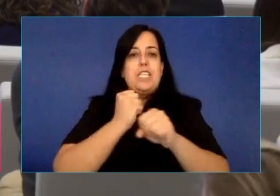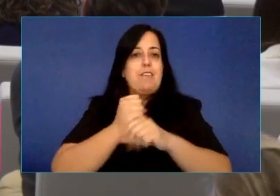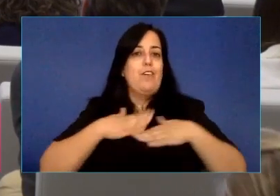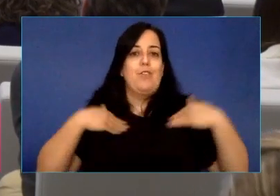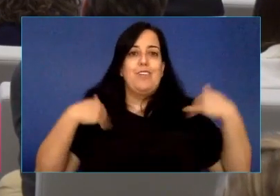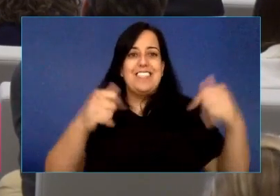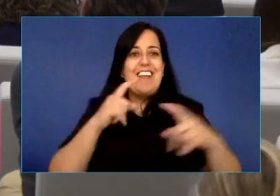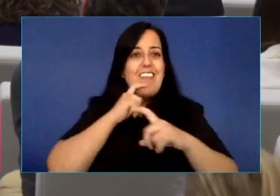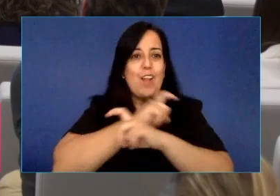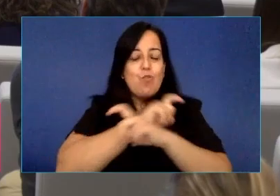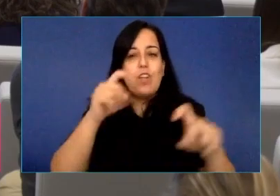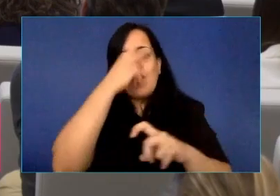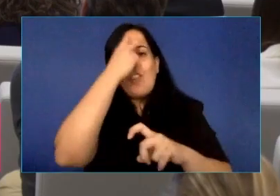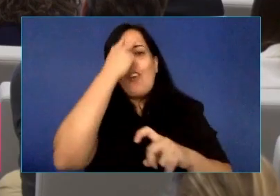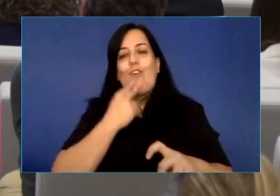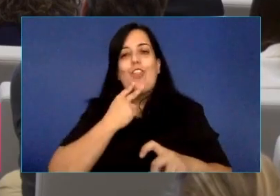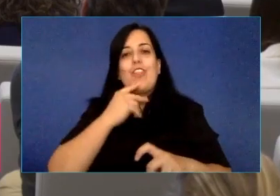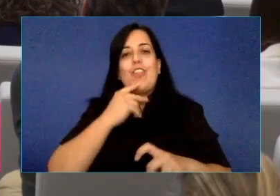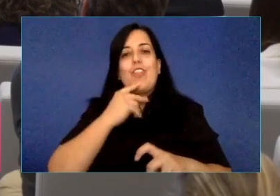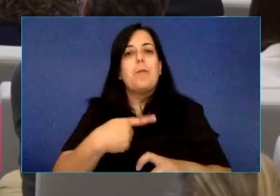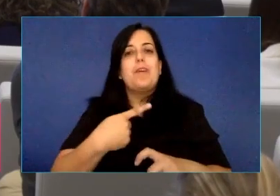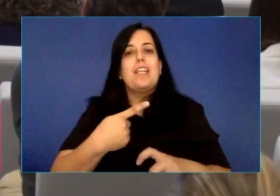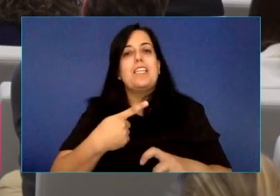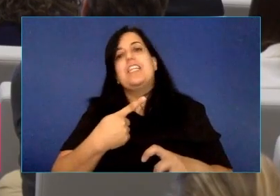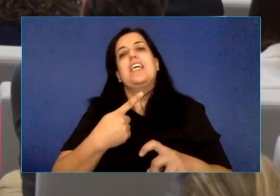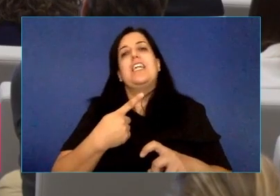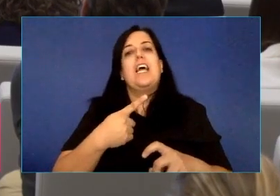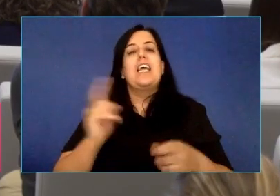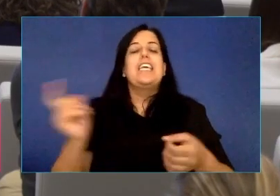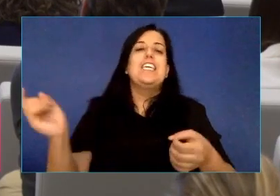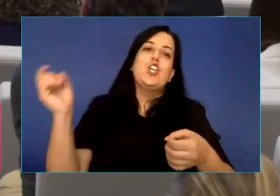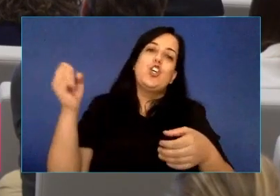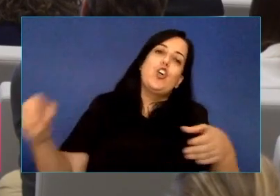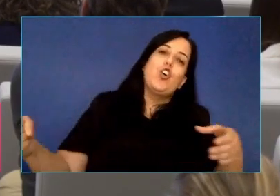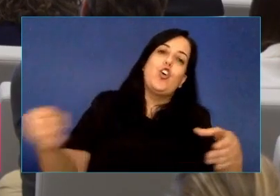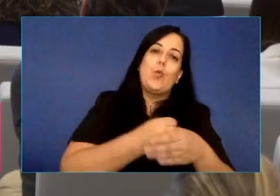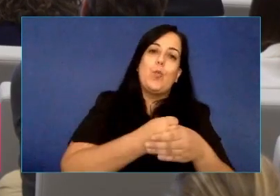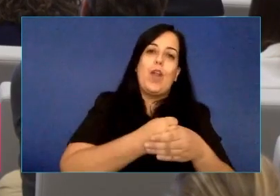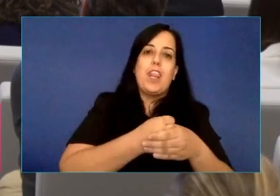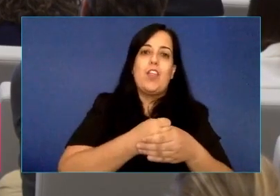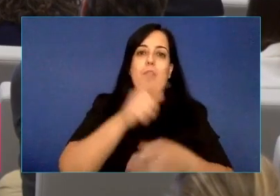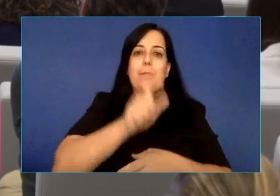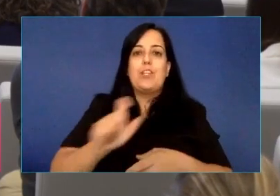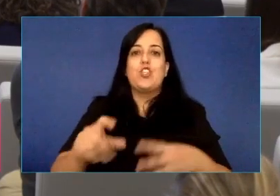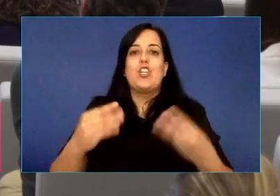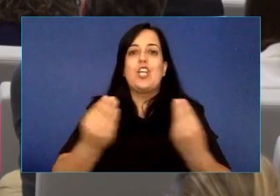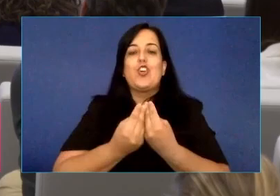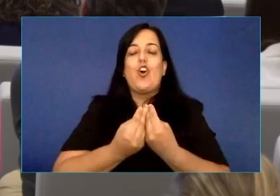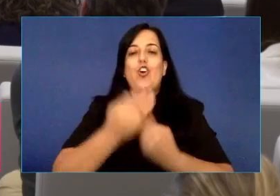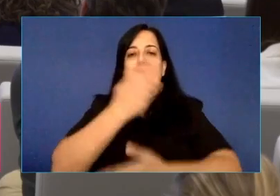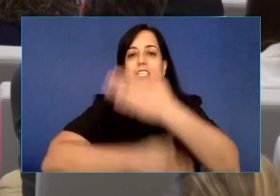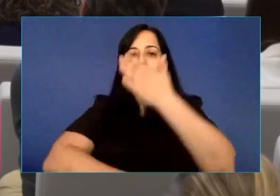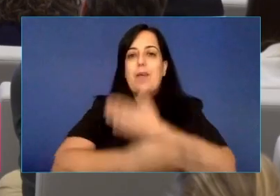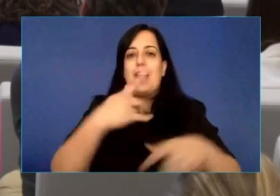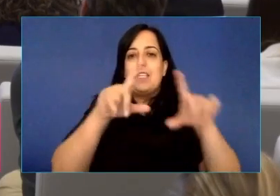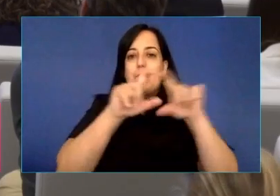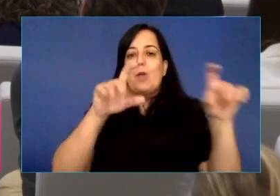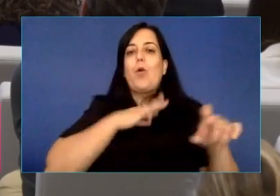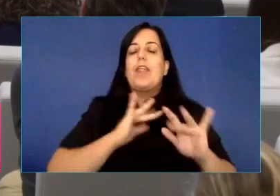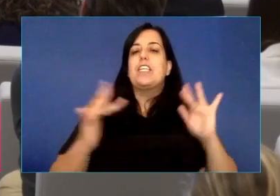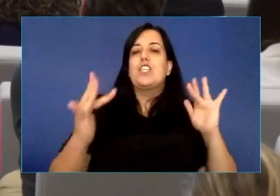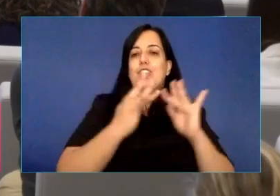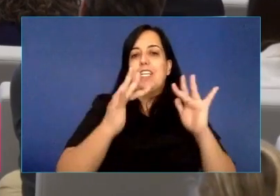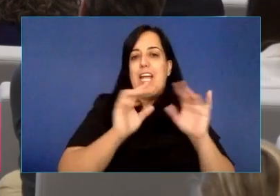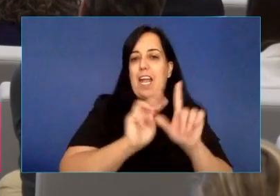Fundación 11 y de la incorporación de personas con discapacidad en las empresas me podéis contactar en la web o en LinkedIn